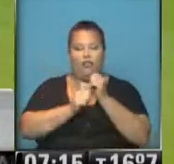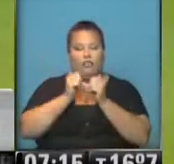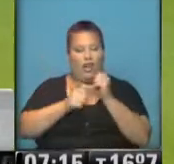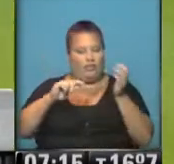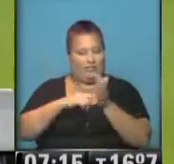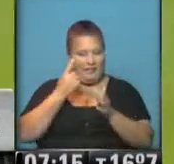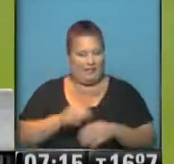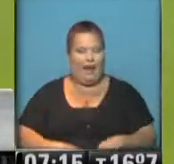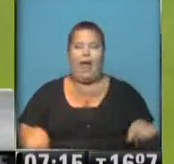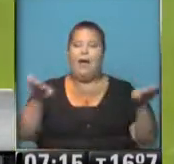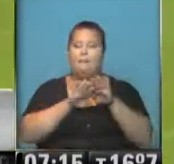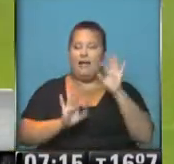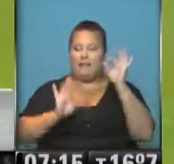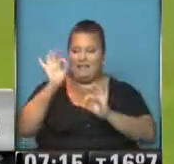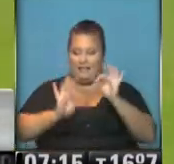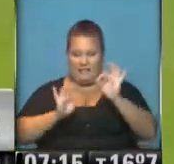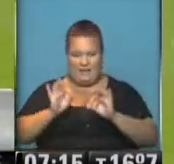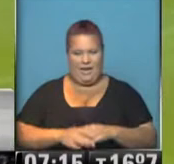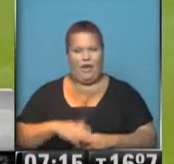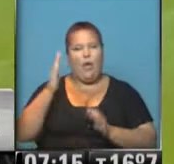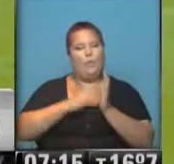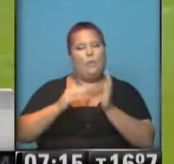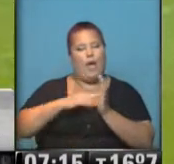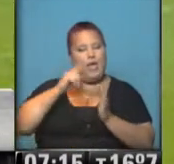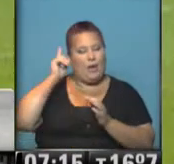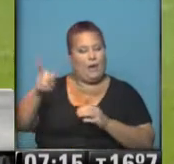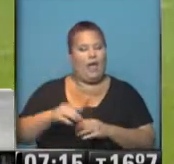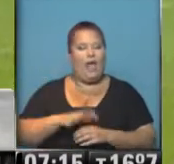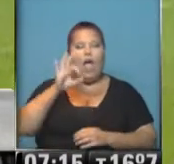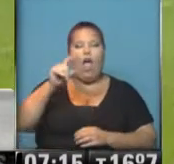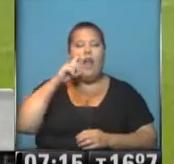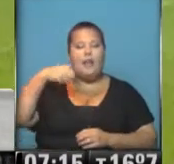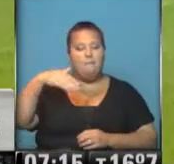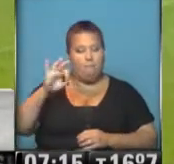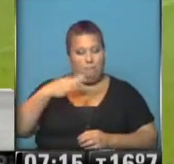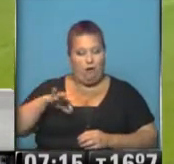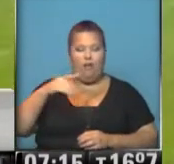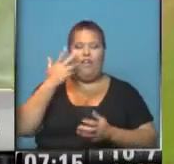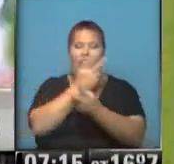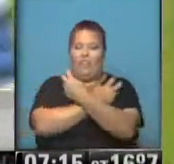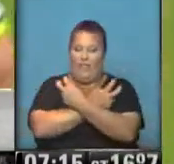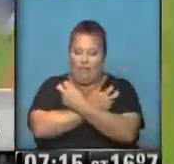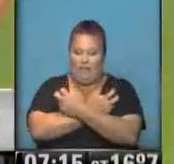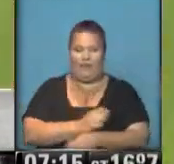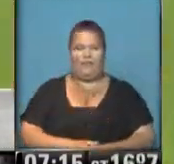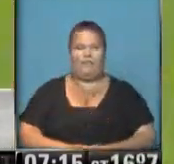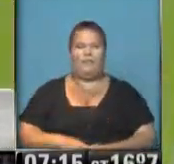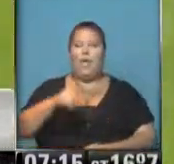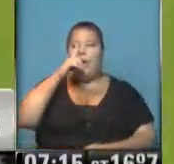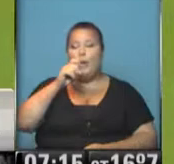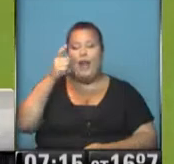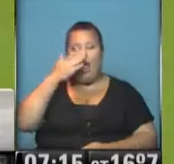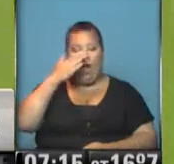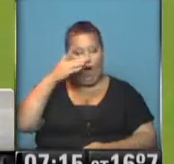Central. Empataron 0 a 0 en Bahía Blanca. Olimpo y Defensa y Justicia. Y Belgrano de